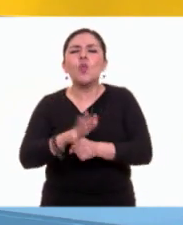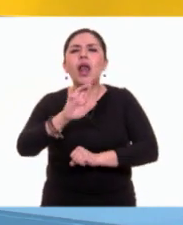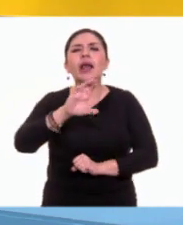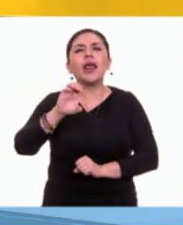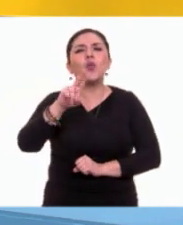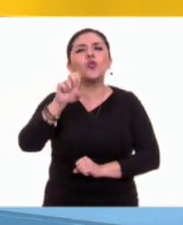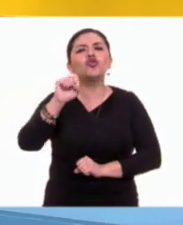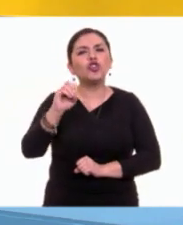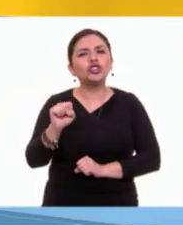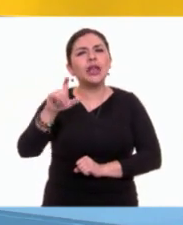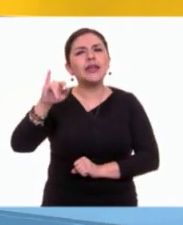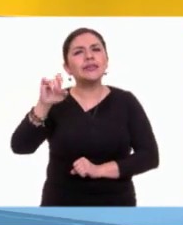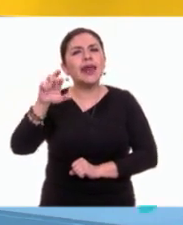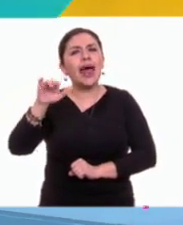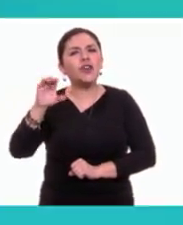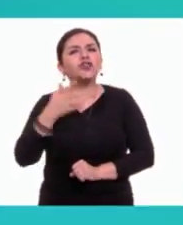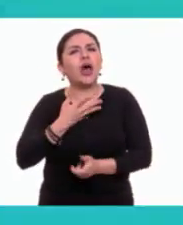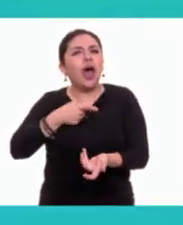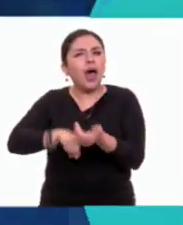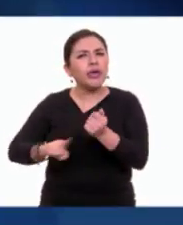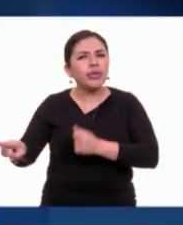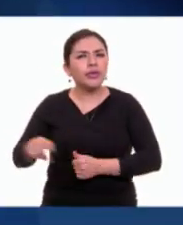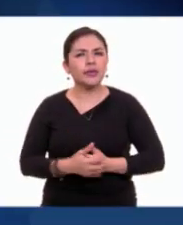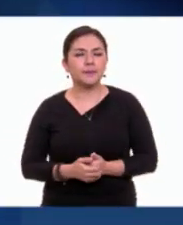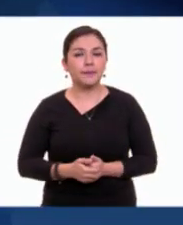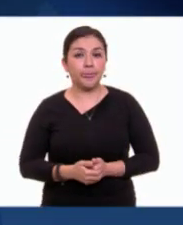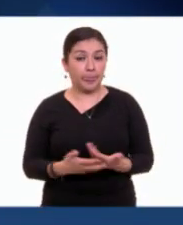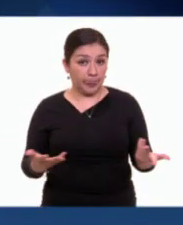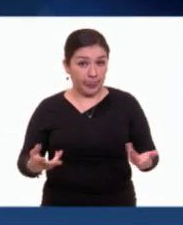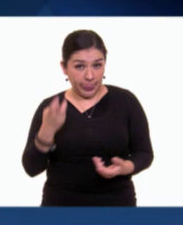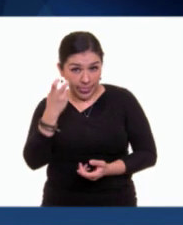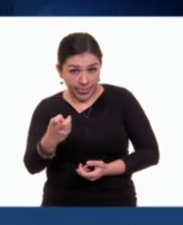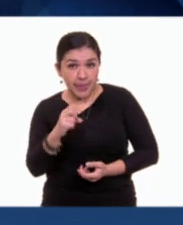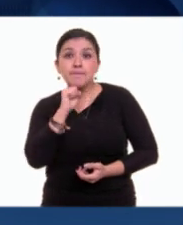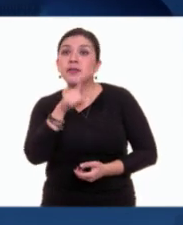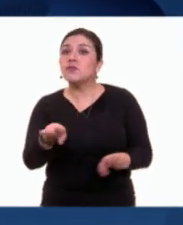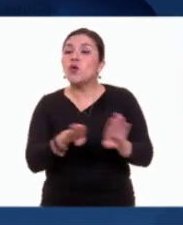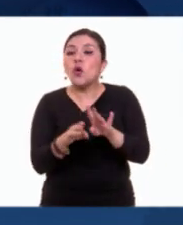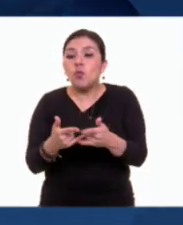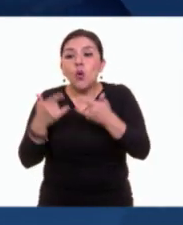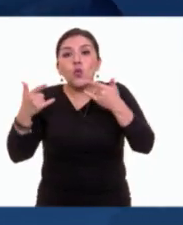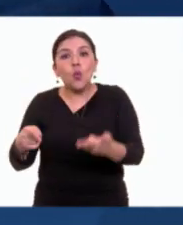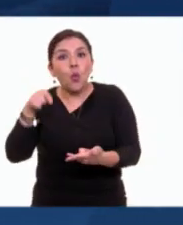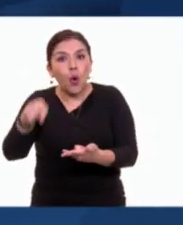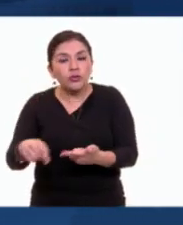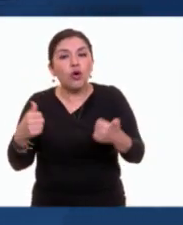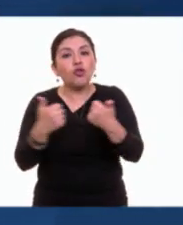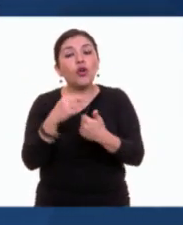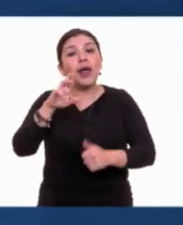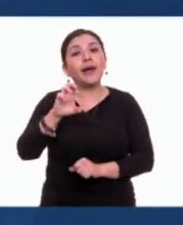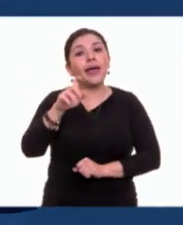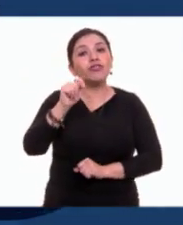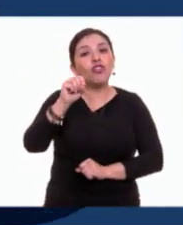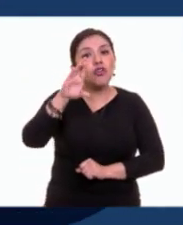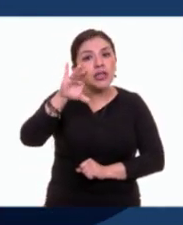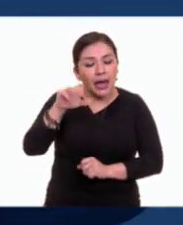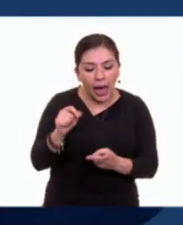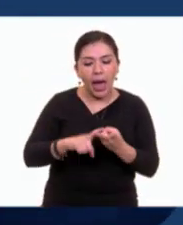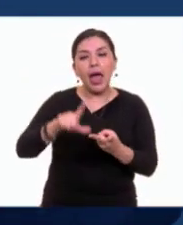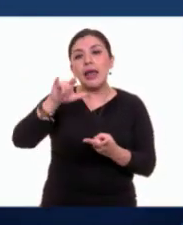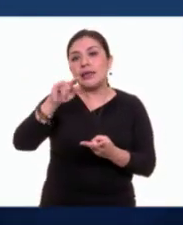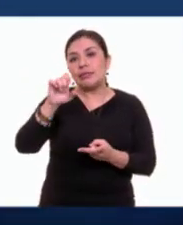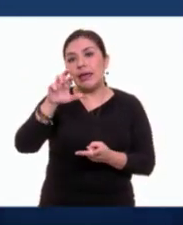literarios utiliza el poema? Bueno, coincide con el cuento. Figuras retóricas o literarias.